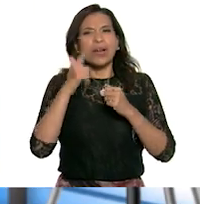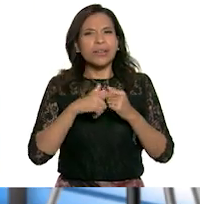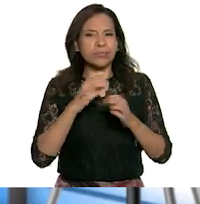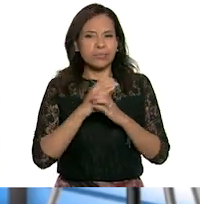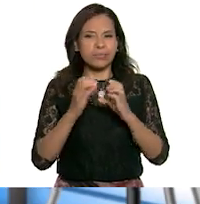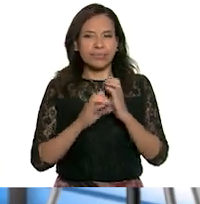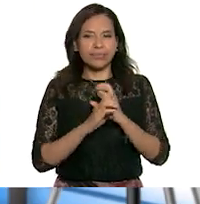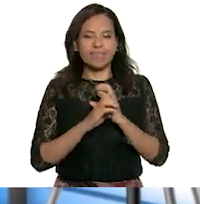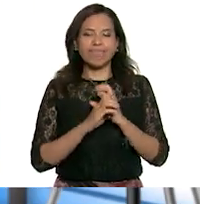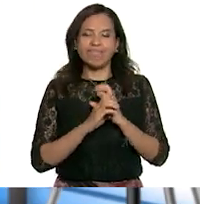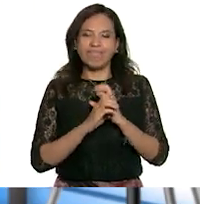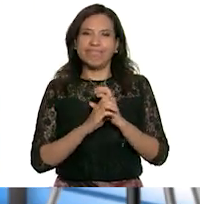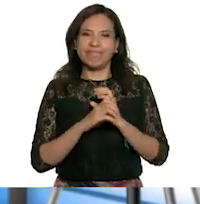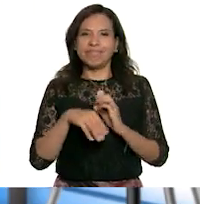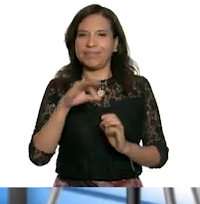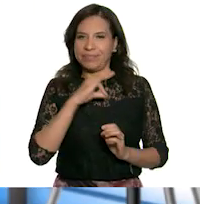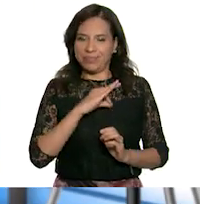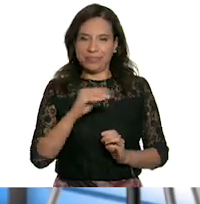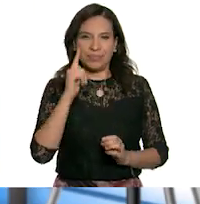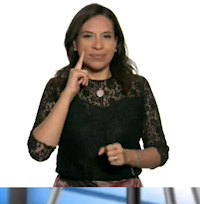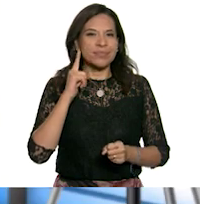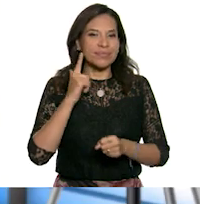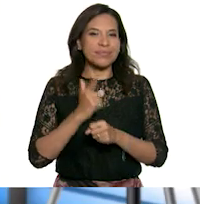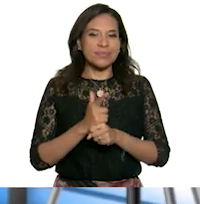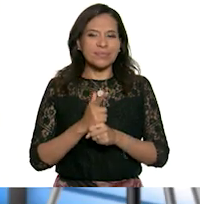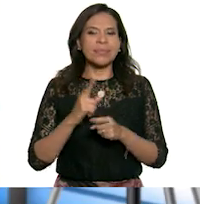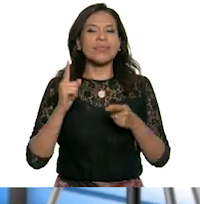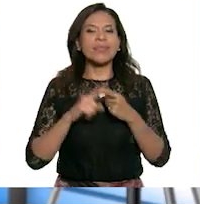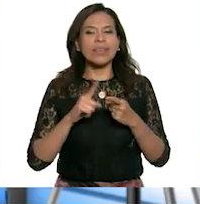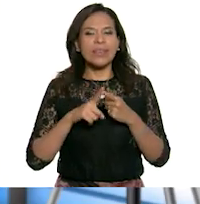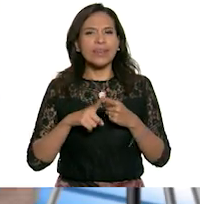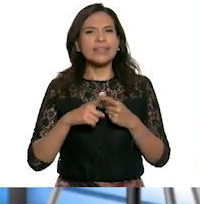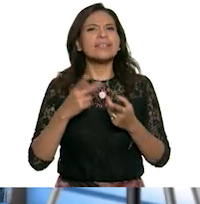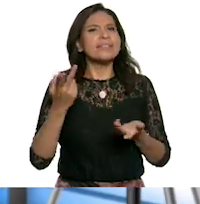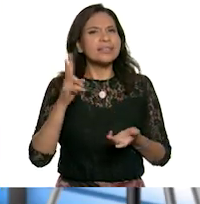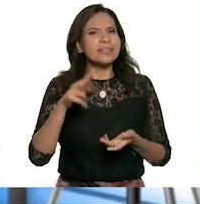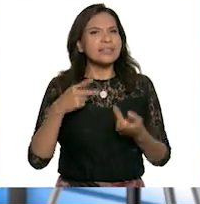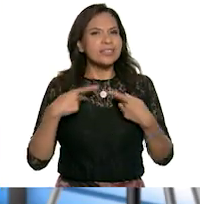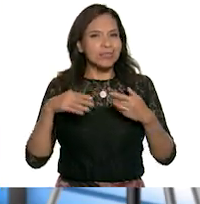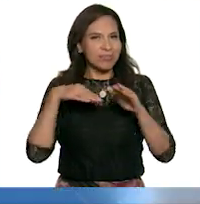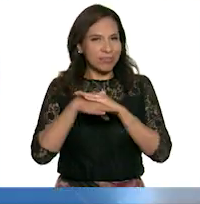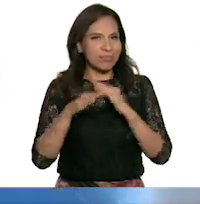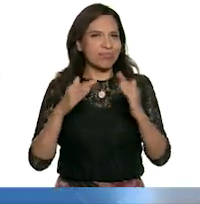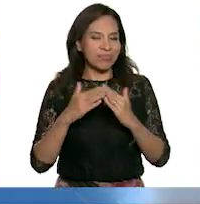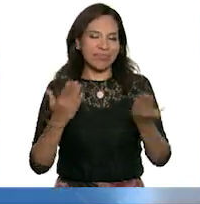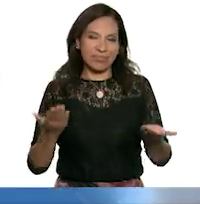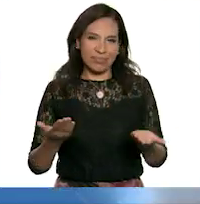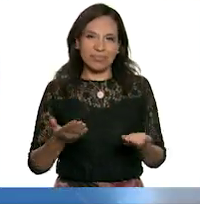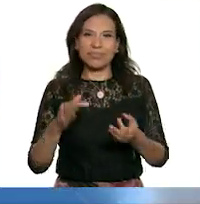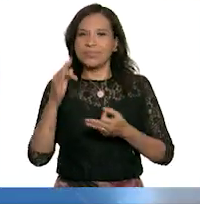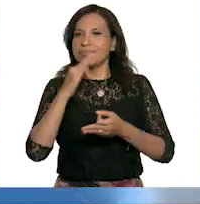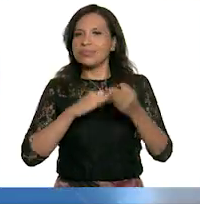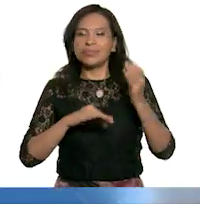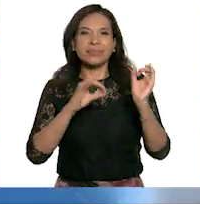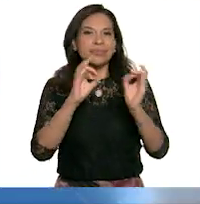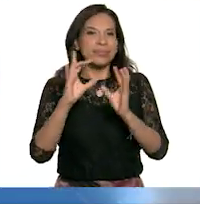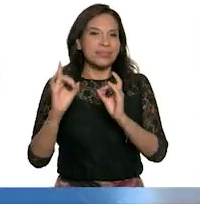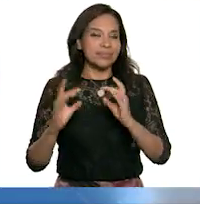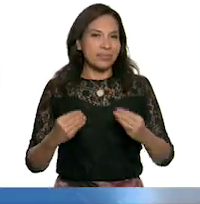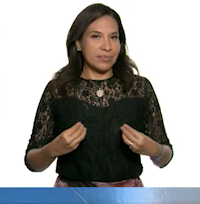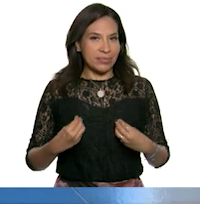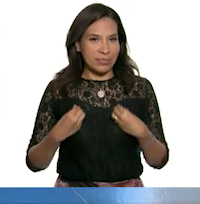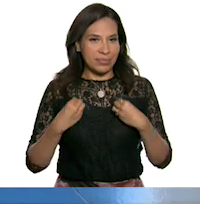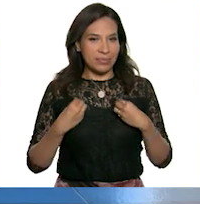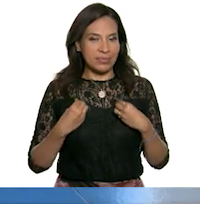así, pues pude descubrir quién era realmente. Así es. En todas las situaciones de la